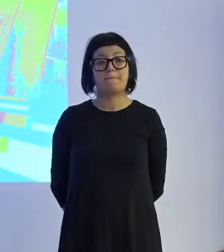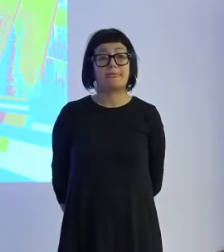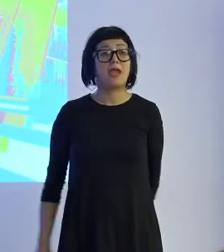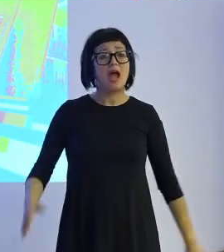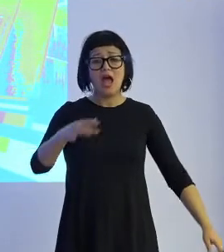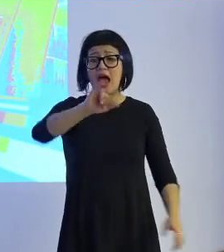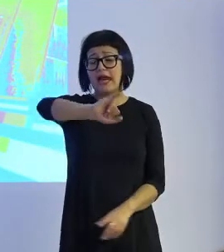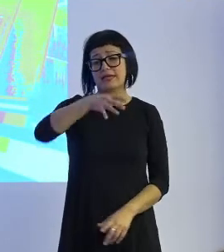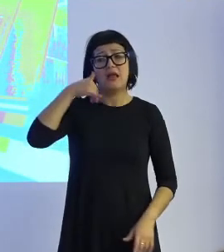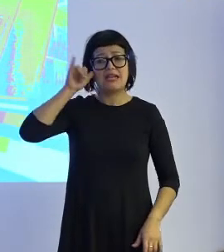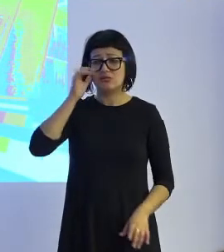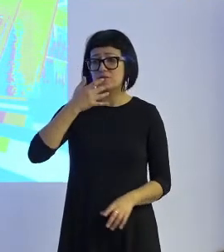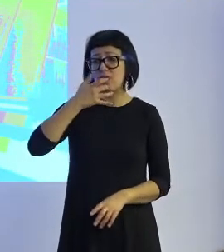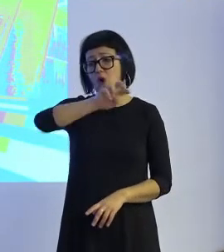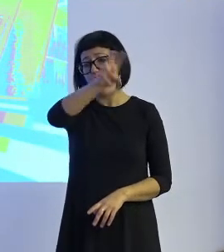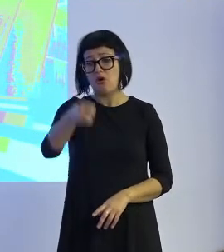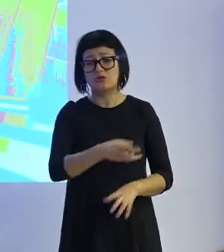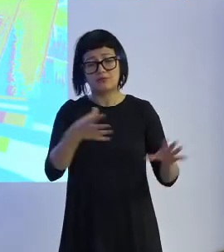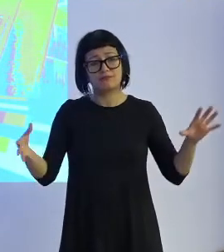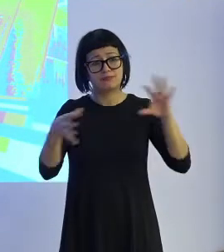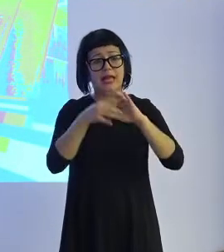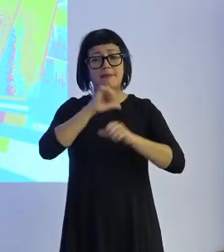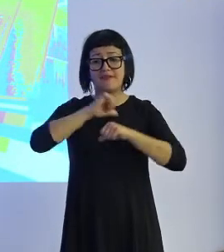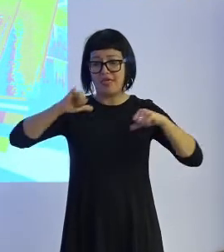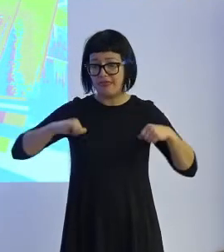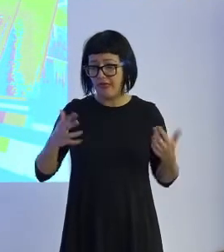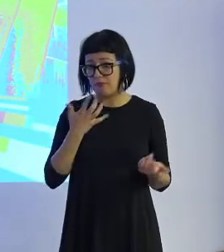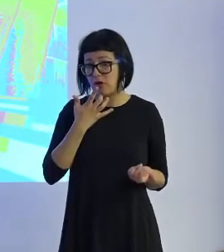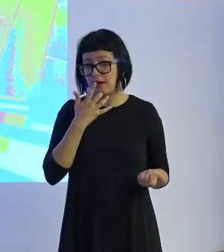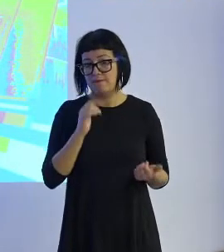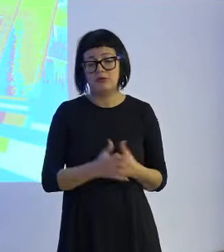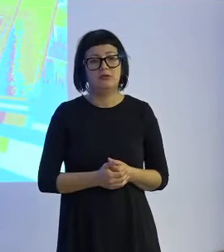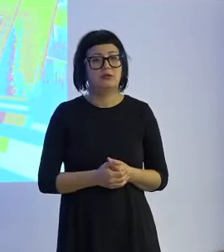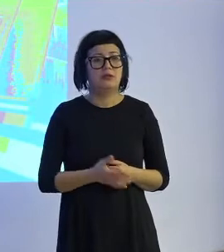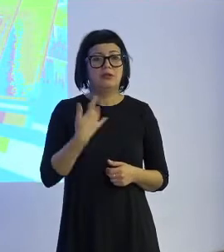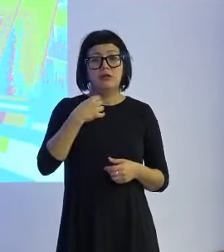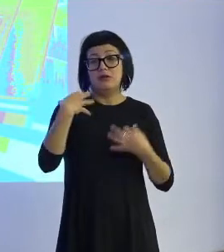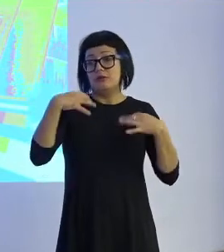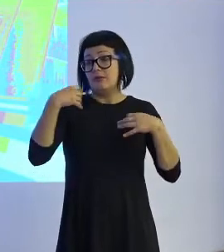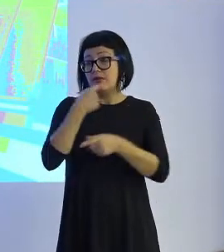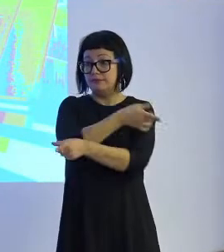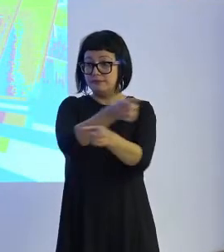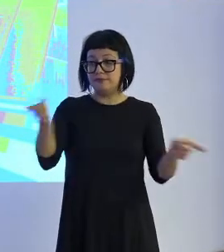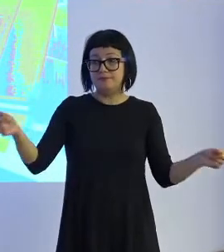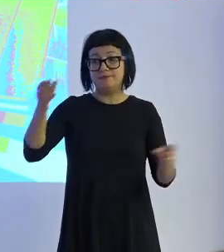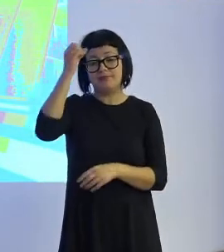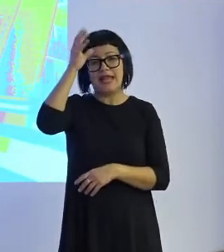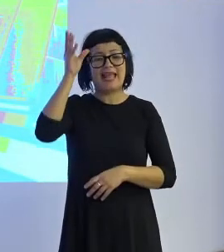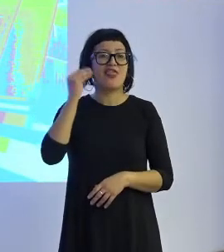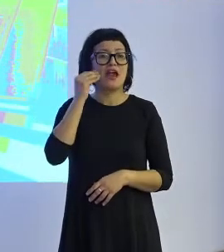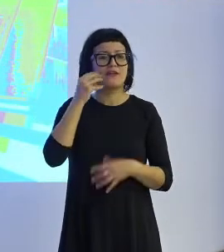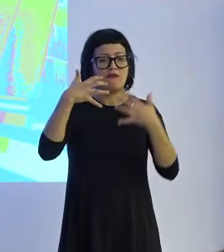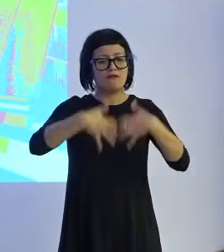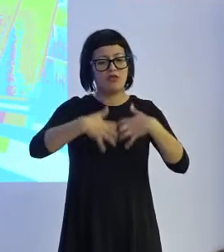Existen otra serie de riesgos como por ejemplo los derivados para la privacidad. Se dice que la inteligencia artificial funciona